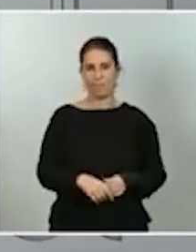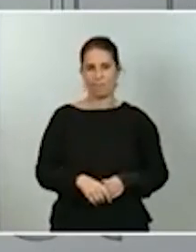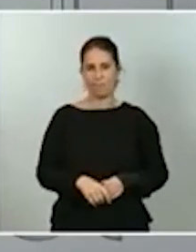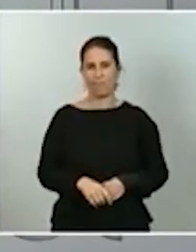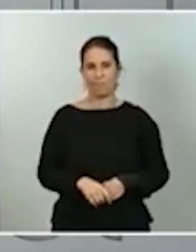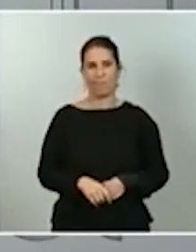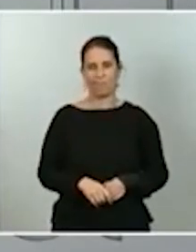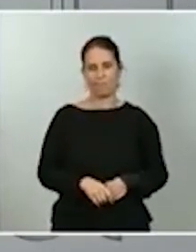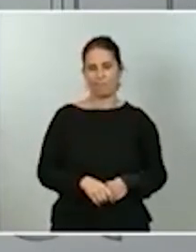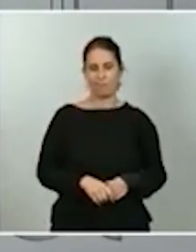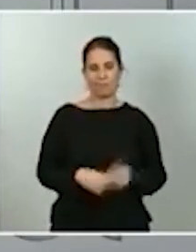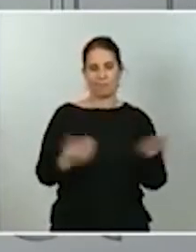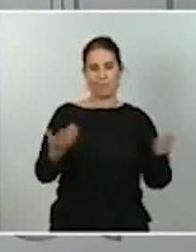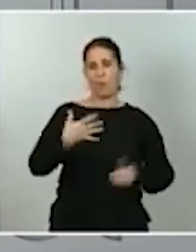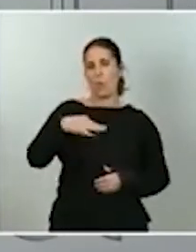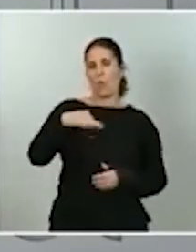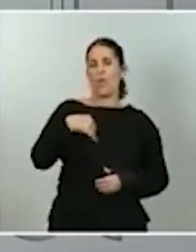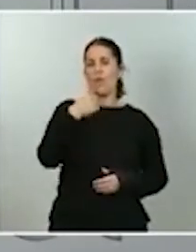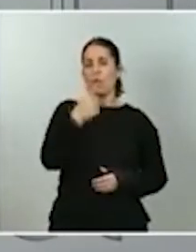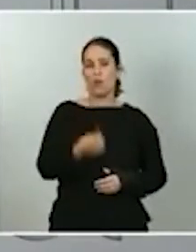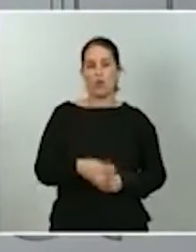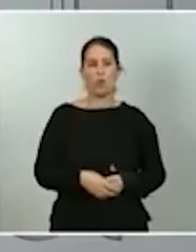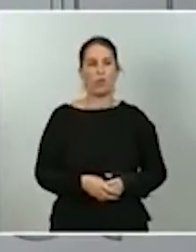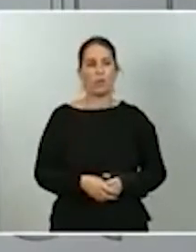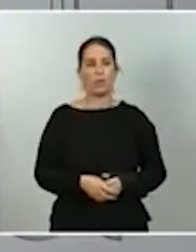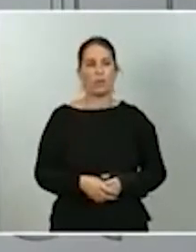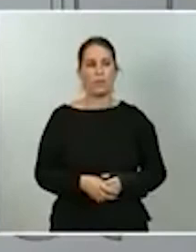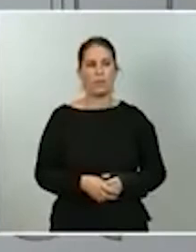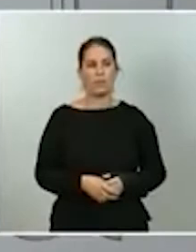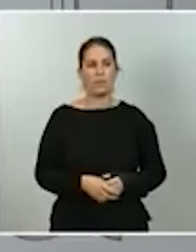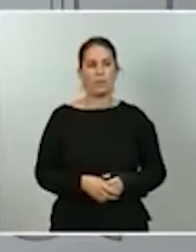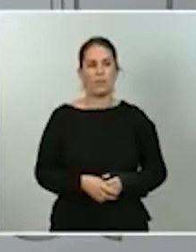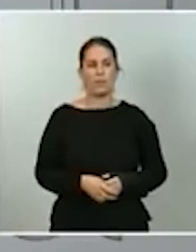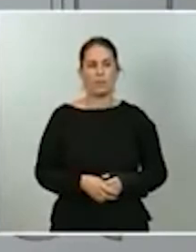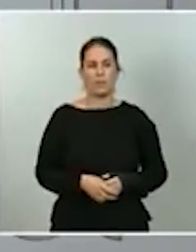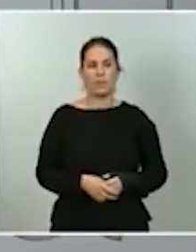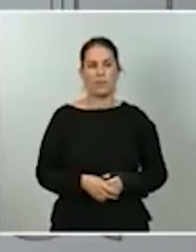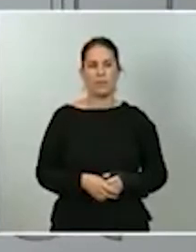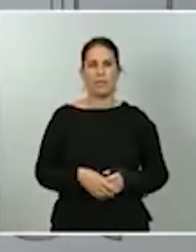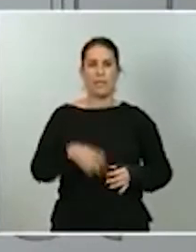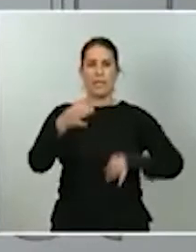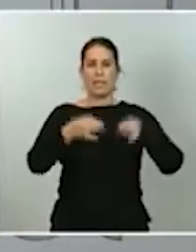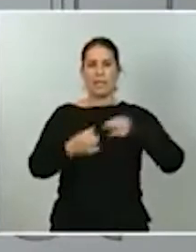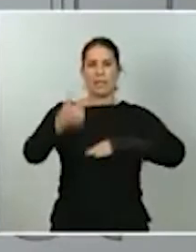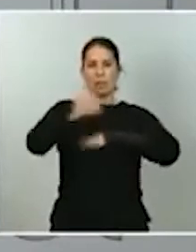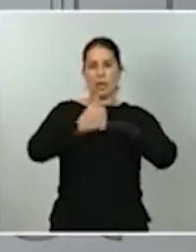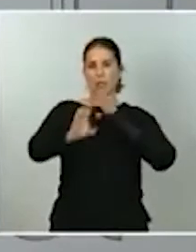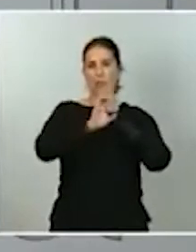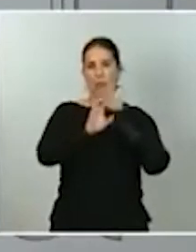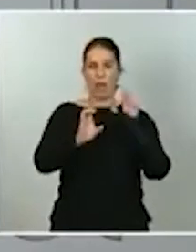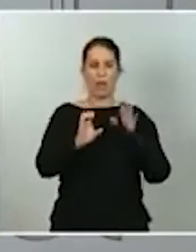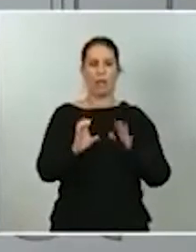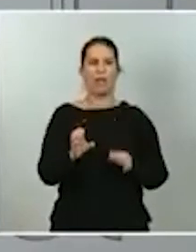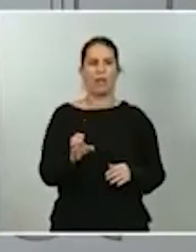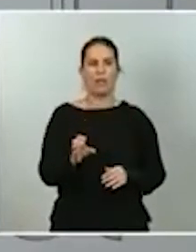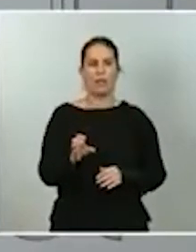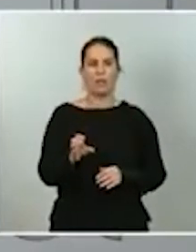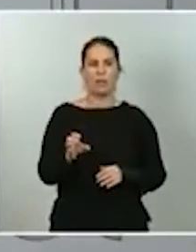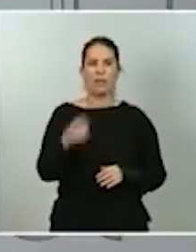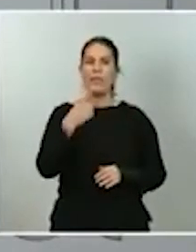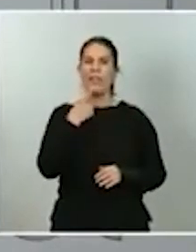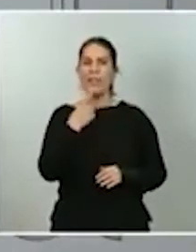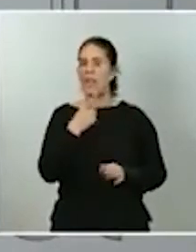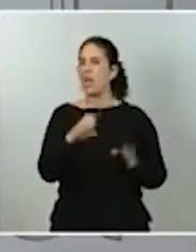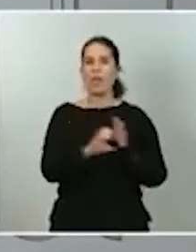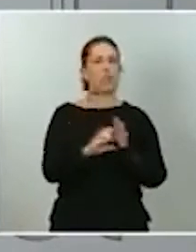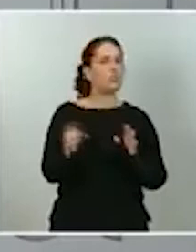Solamente decirles que el Tribunal Constitucional no tenga en consideración o considere inconstitucional algunas partes